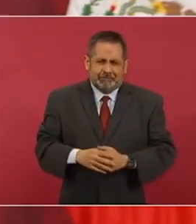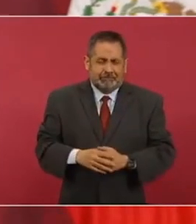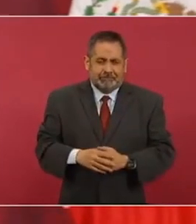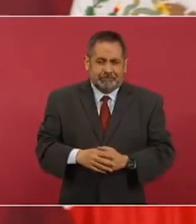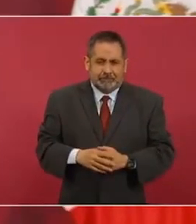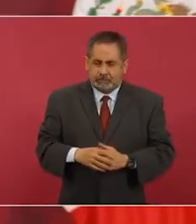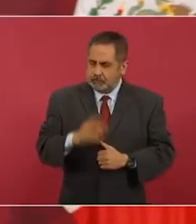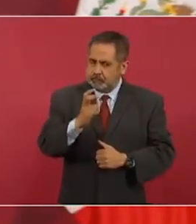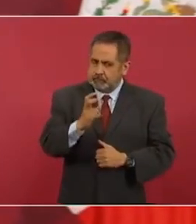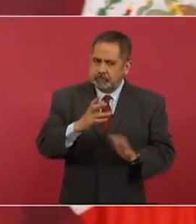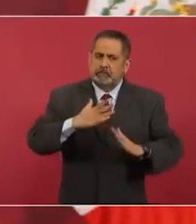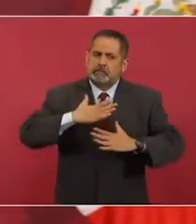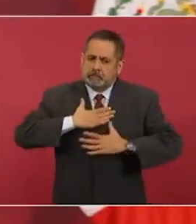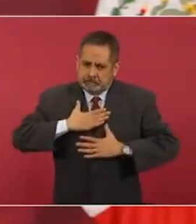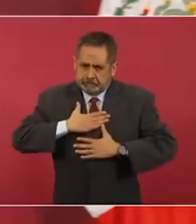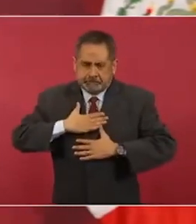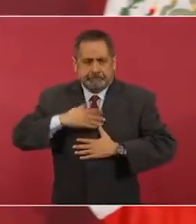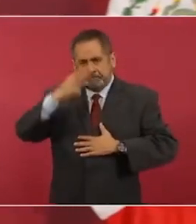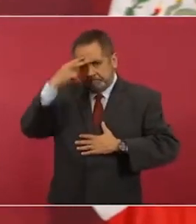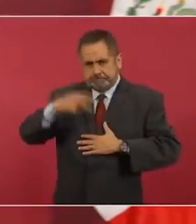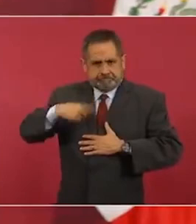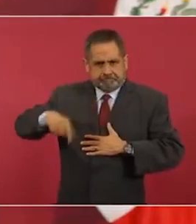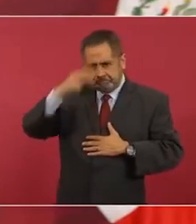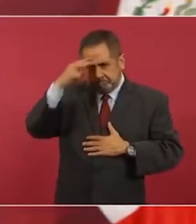Eso por lo que corresponde a nosotros.